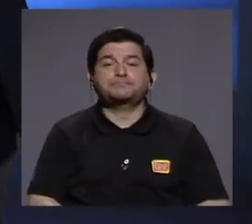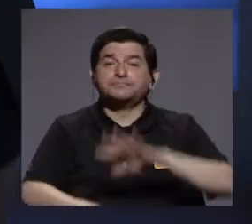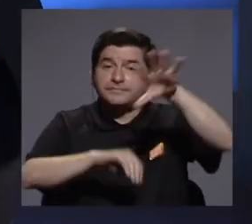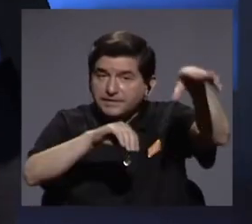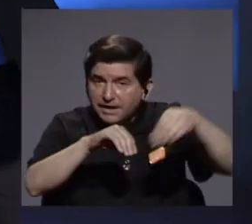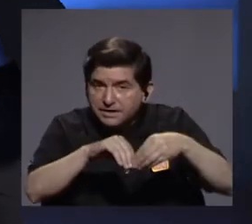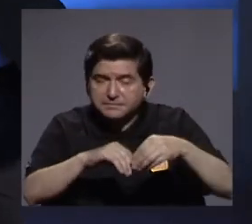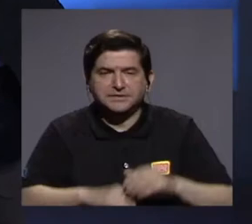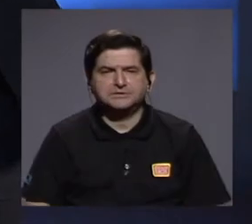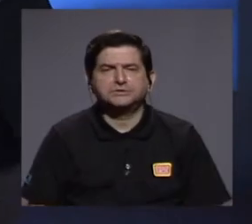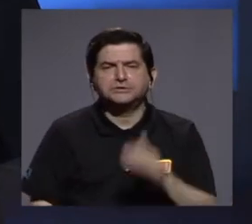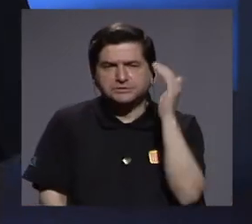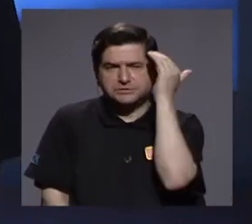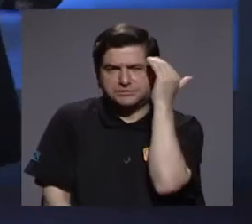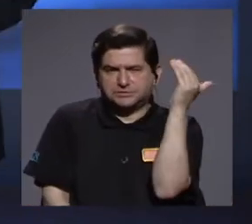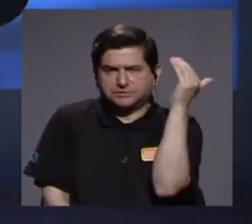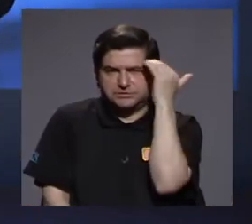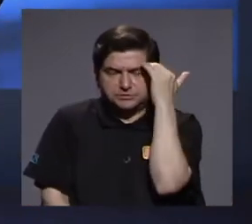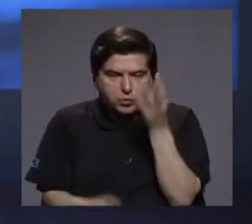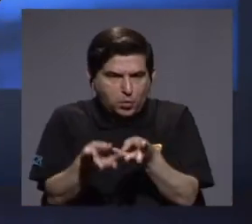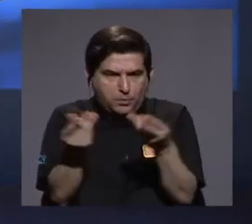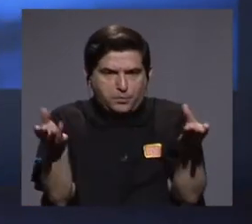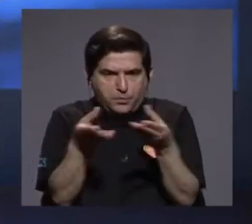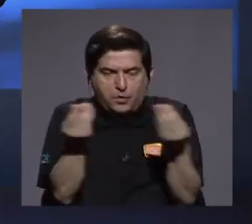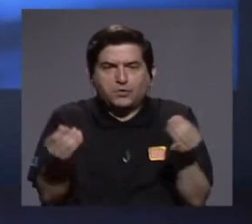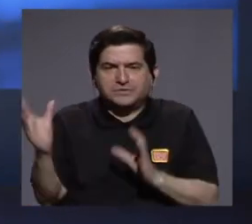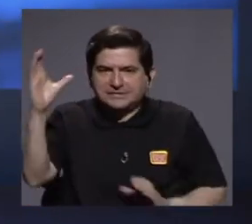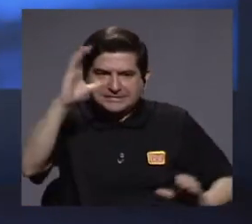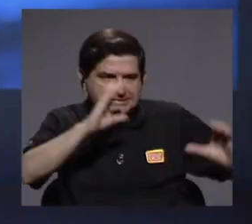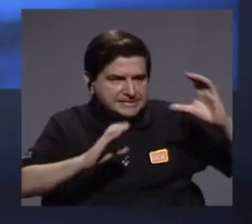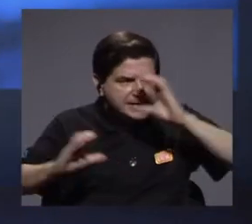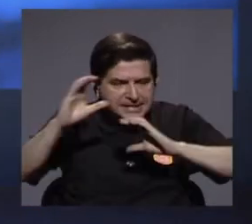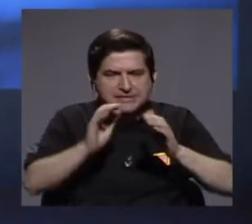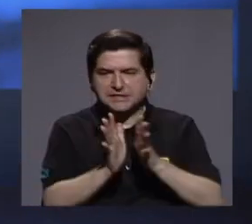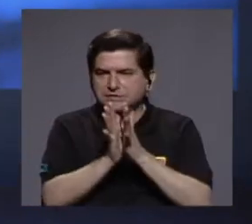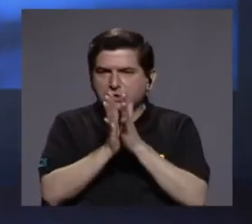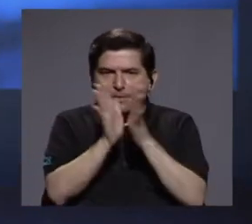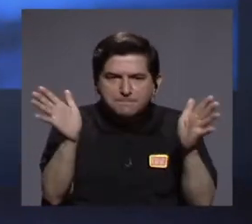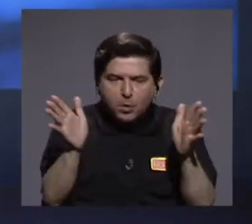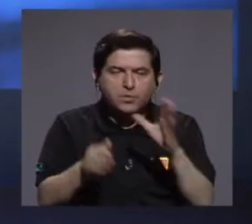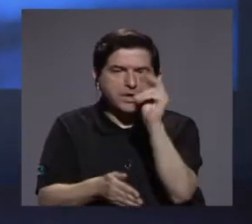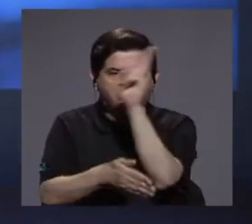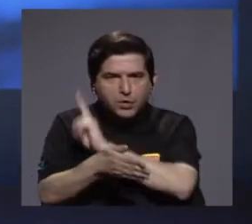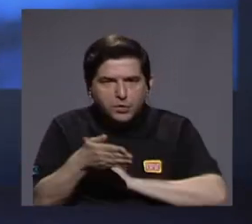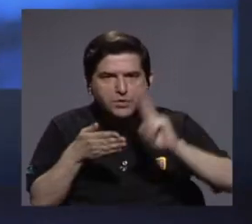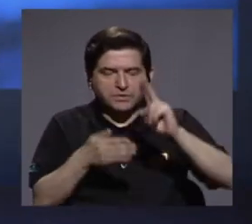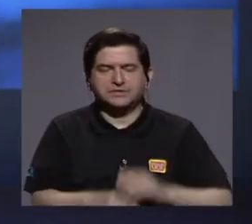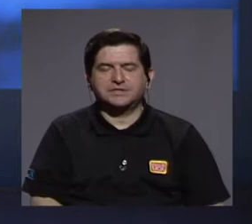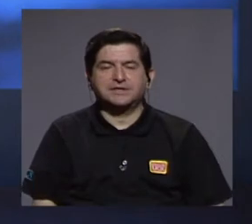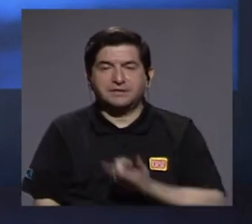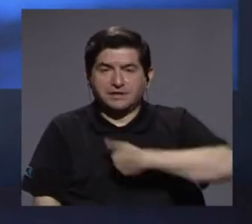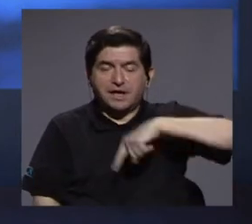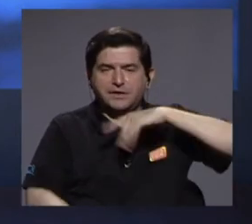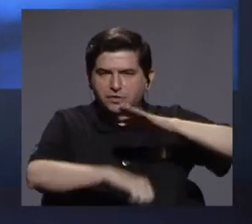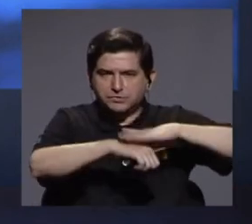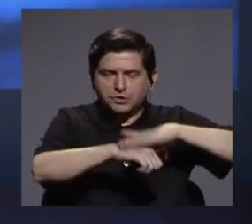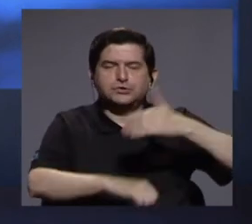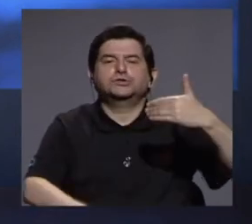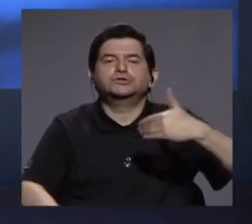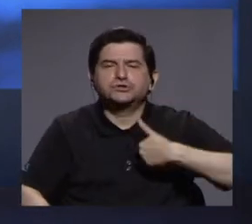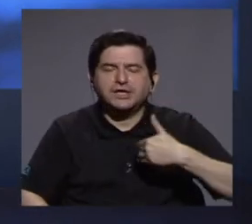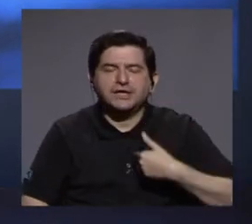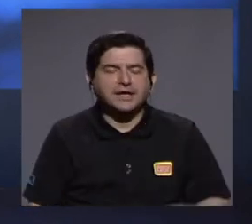eso, el conocimiento generado a nivel científico, público y académico nos llevaron a poder tener